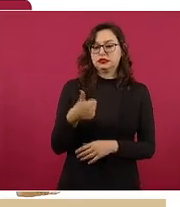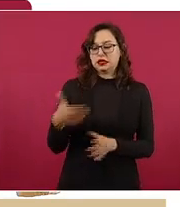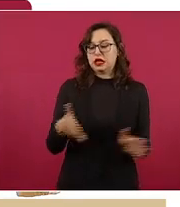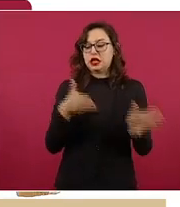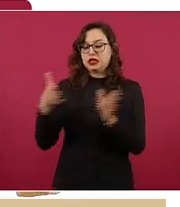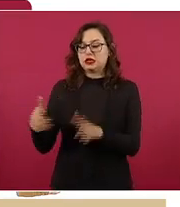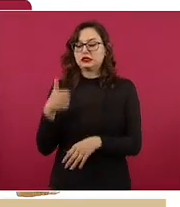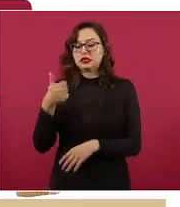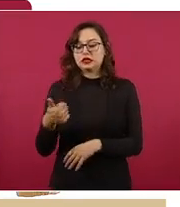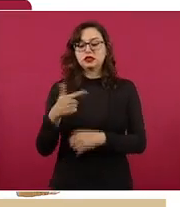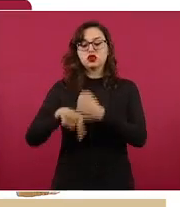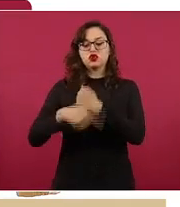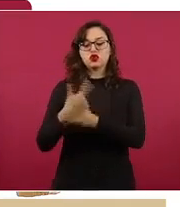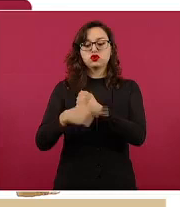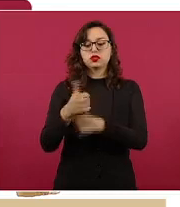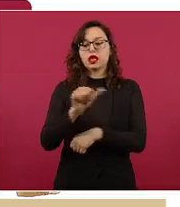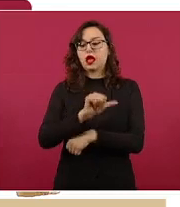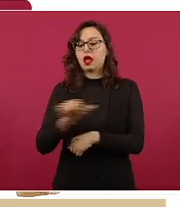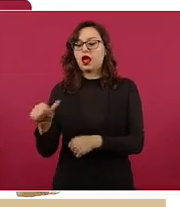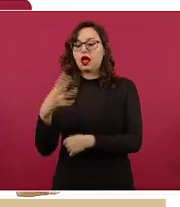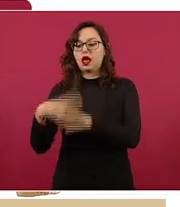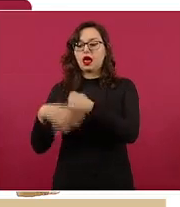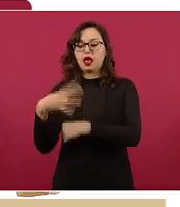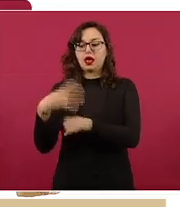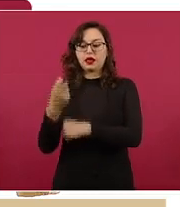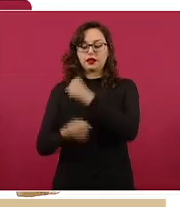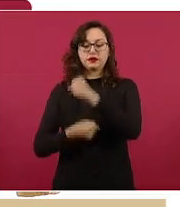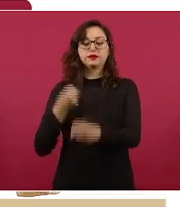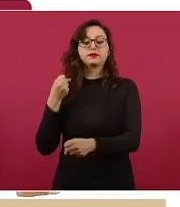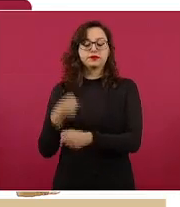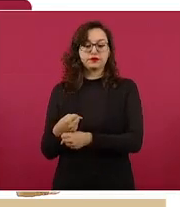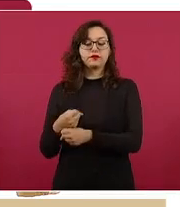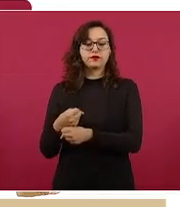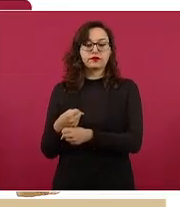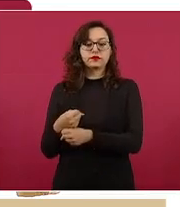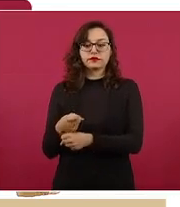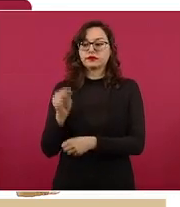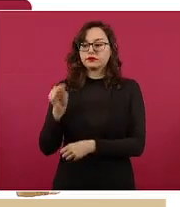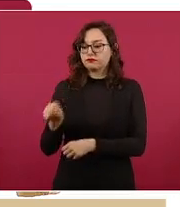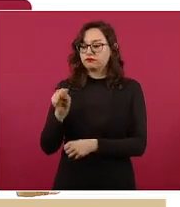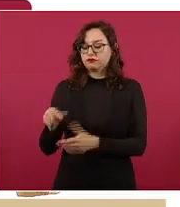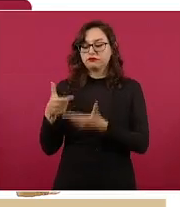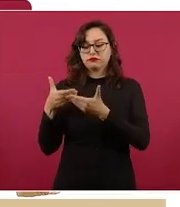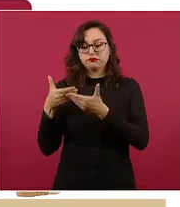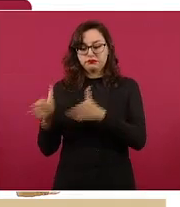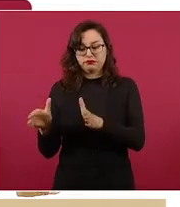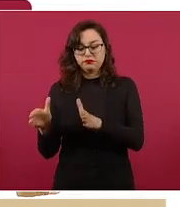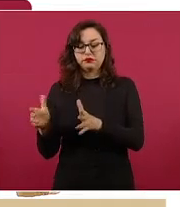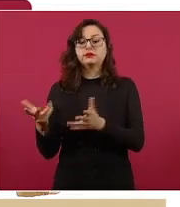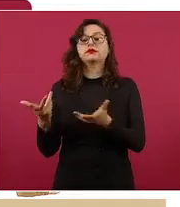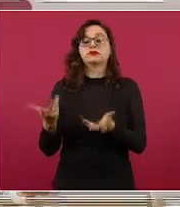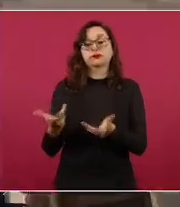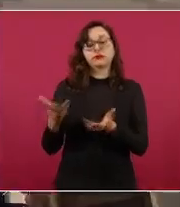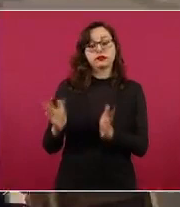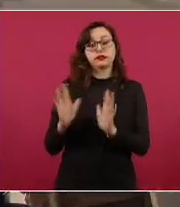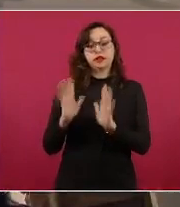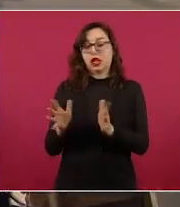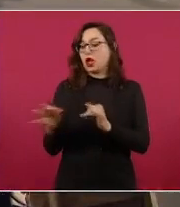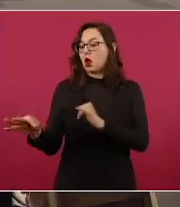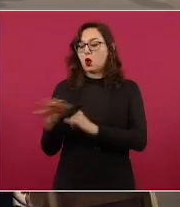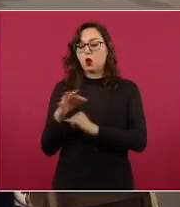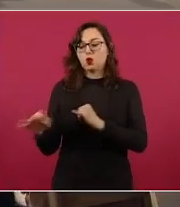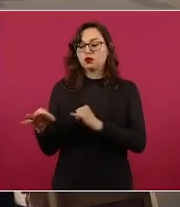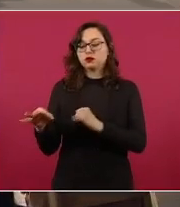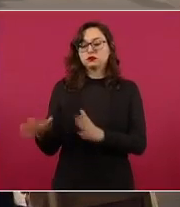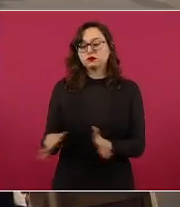etapa de 12 a 14 años de edad, que era la que más recientemente se abrió, pero ahora vamos a abrir la última que